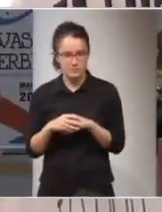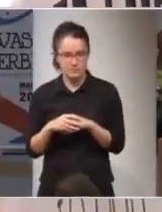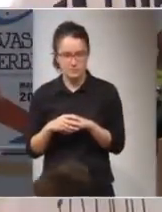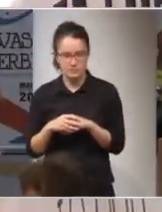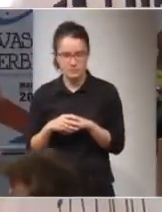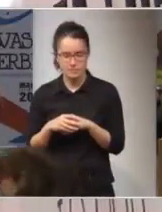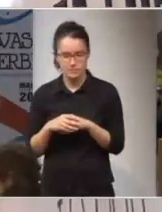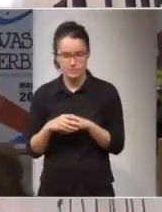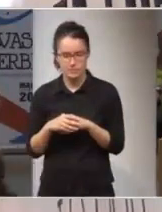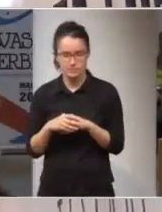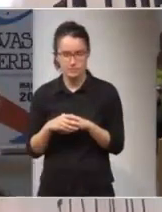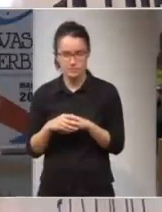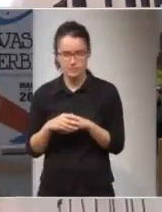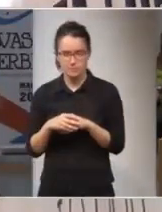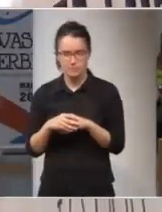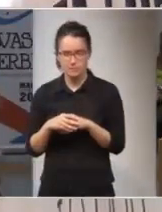explica.